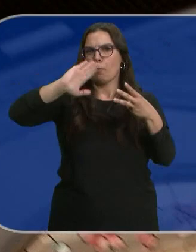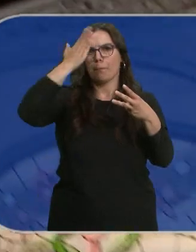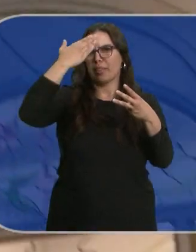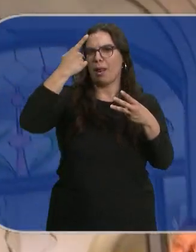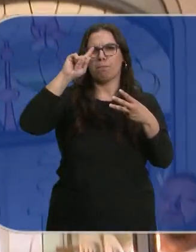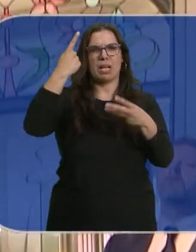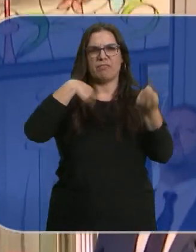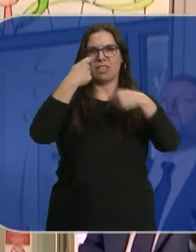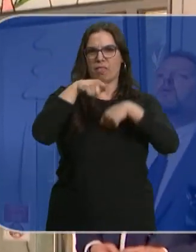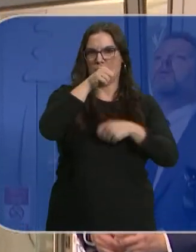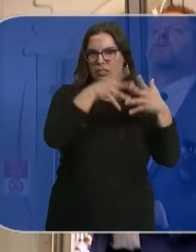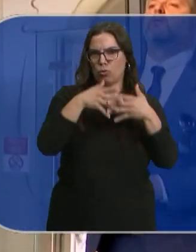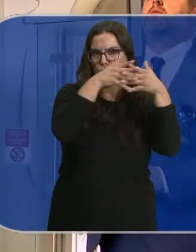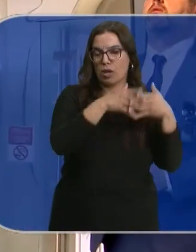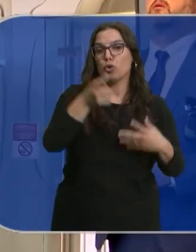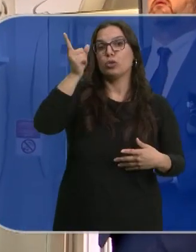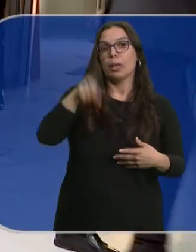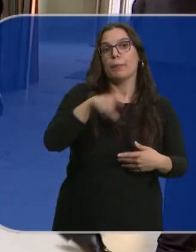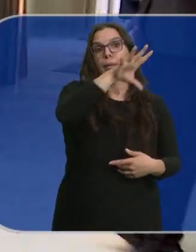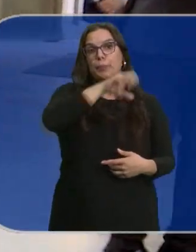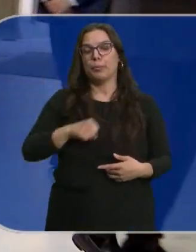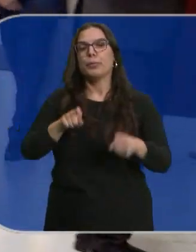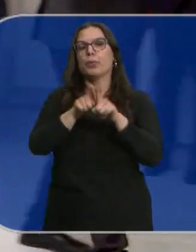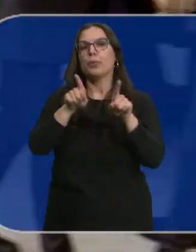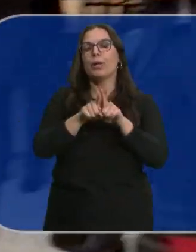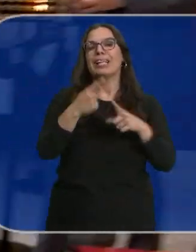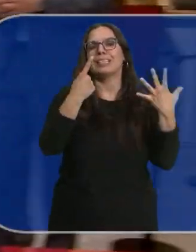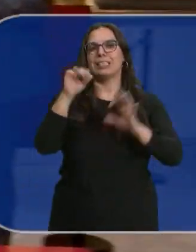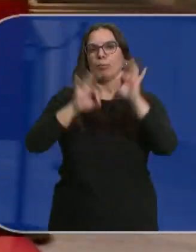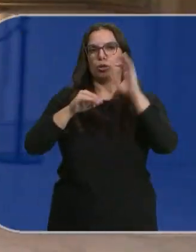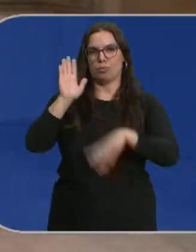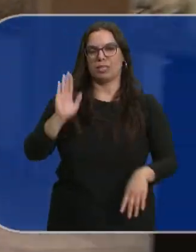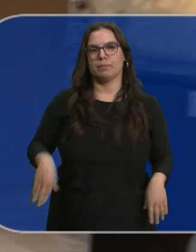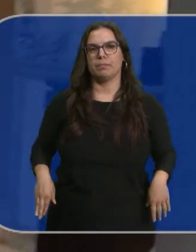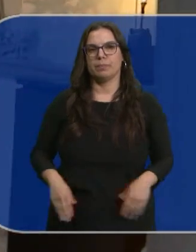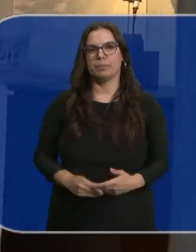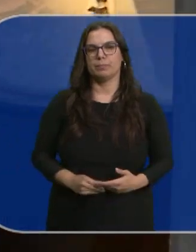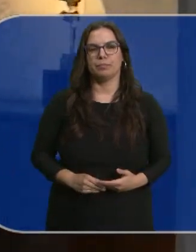productos exportados. También han crecido las importaciones en más del 60%.